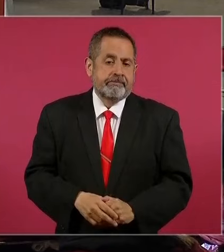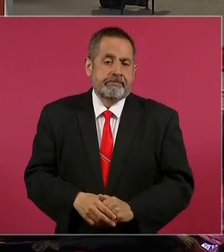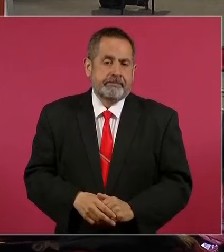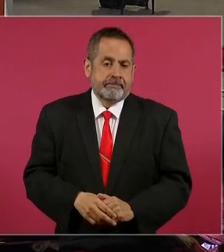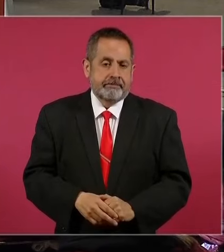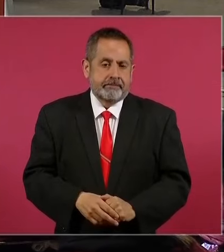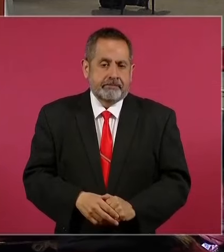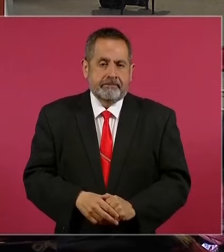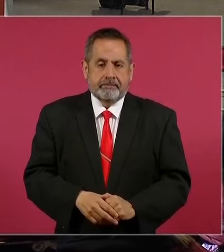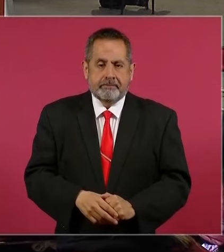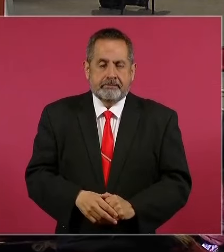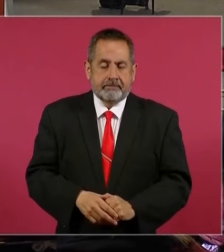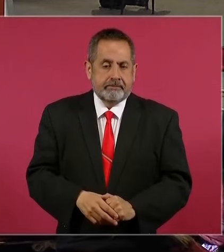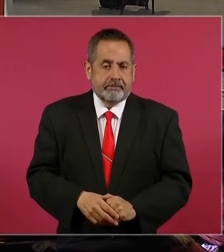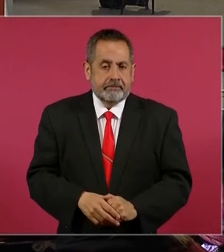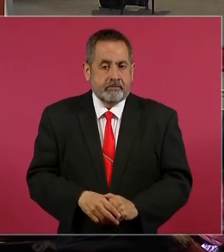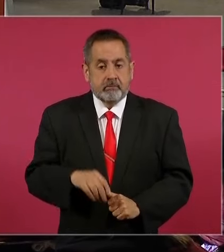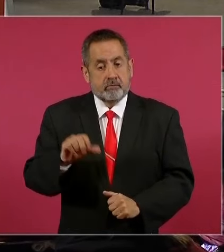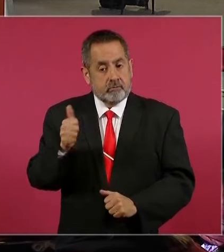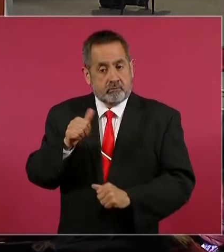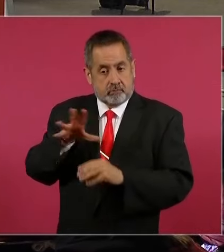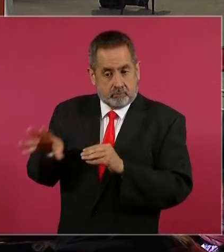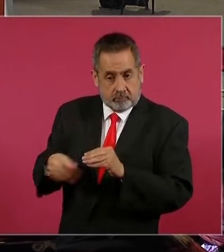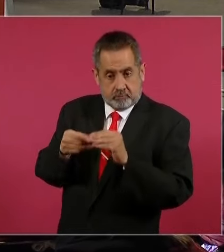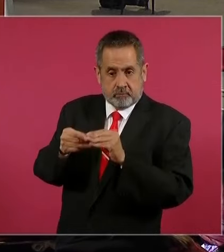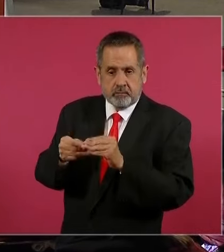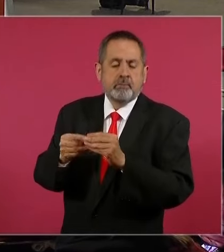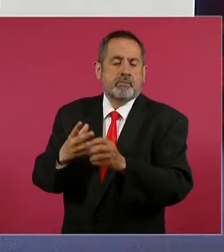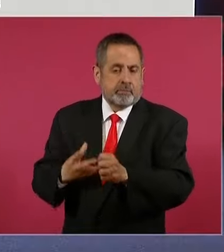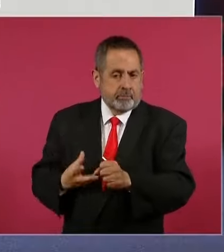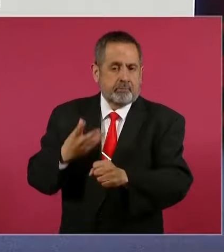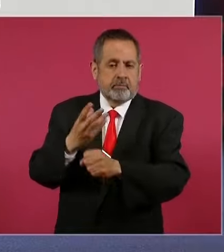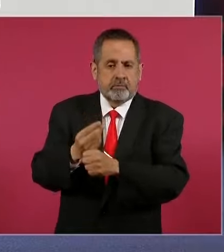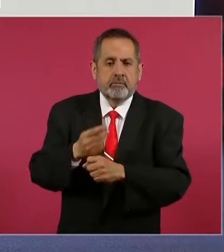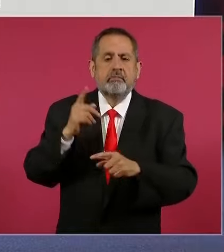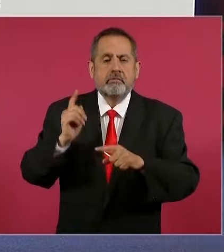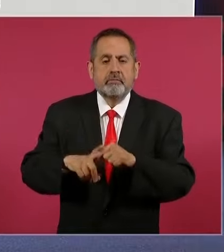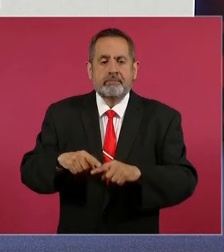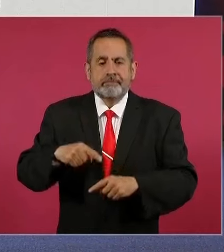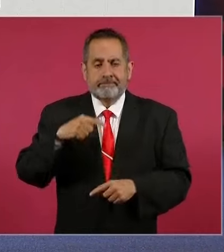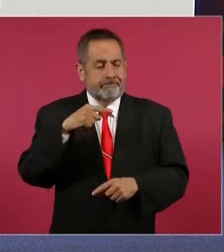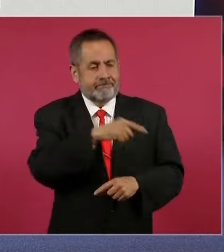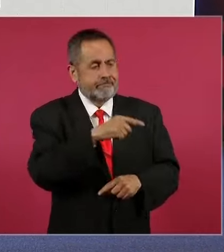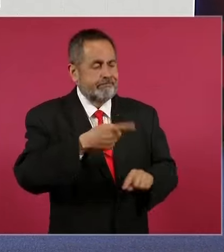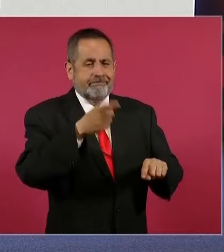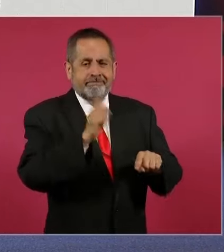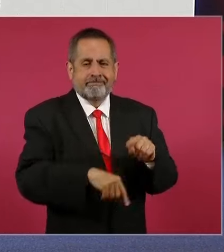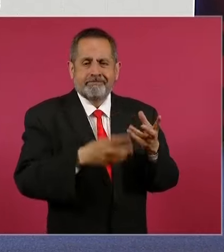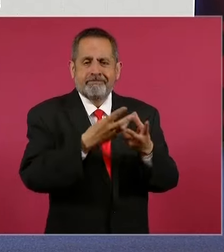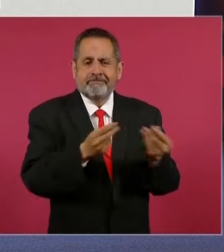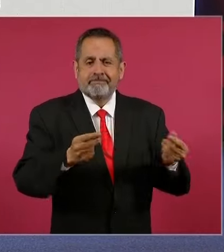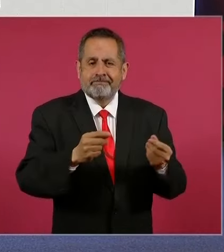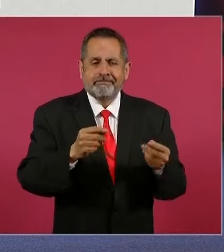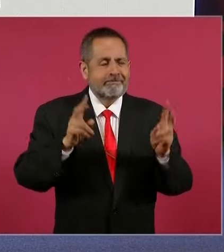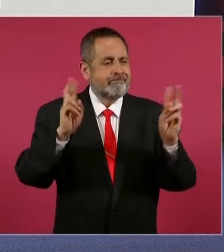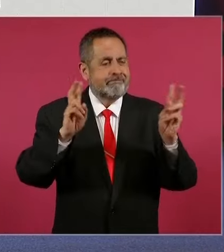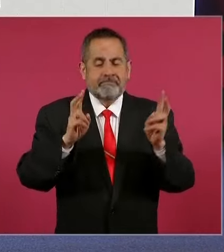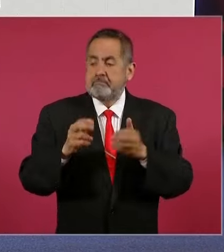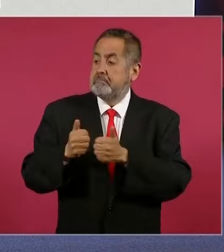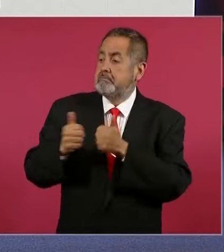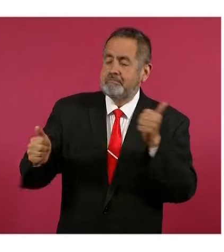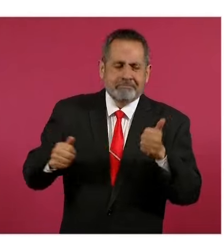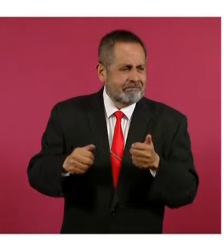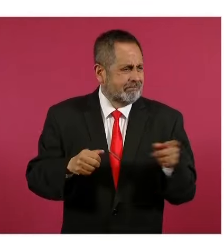Una reforma adicional tiene que ver con la desaparición de los órganos llamados autónomos, que